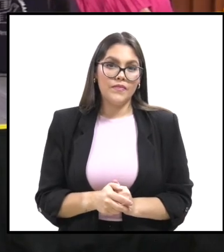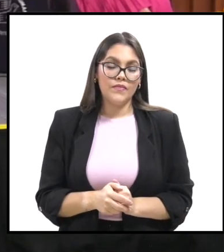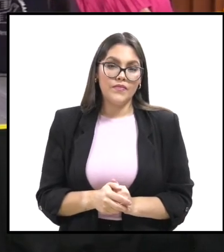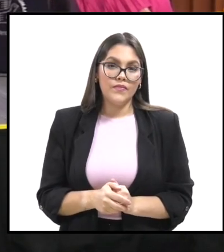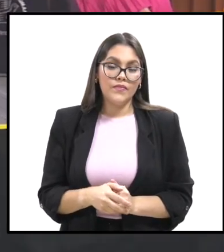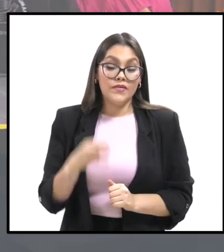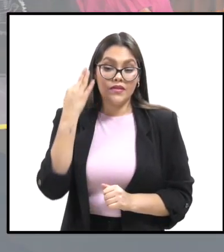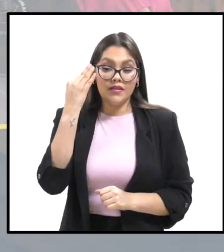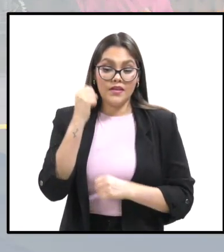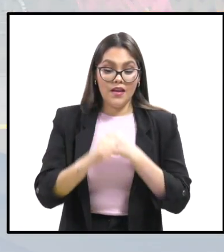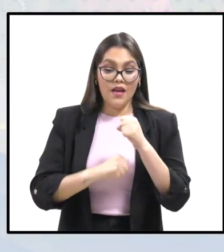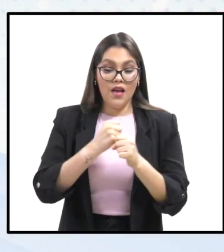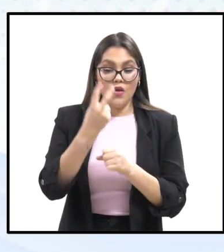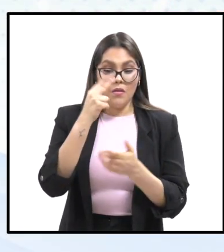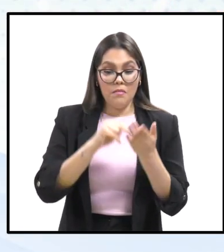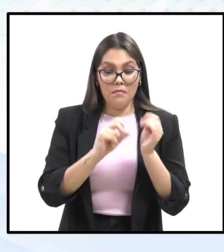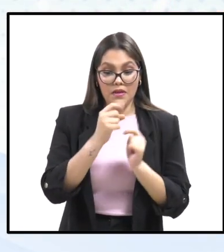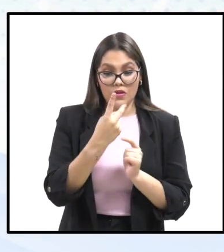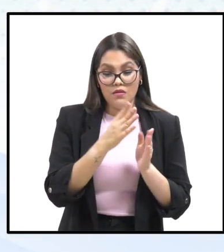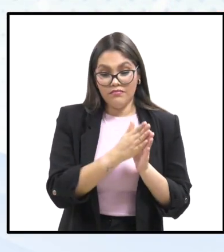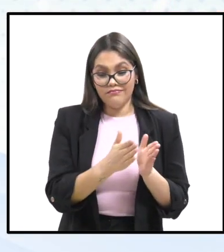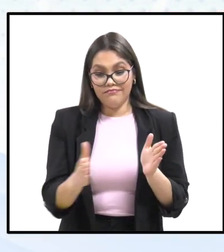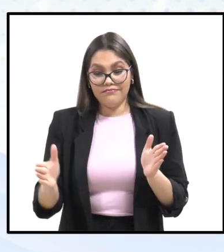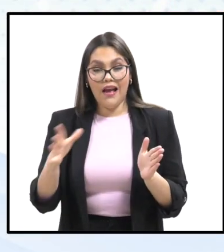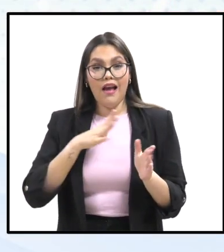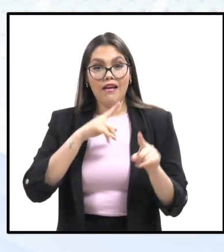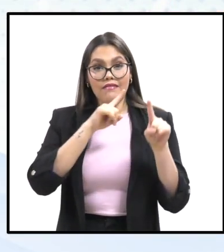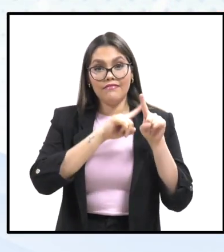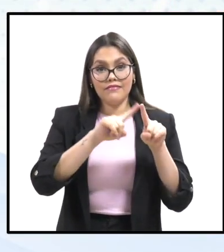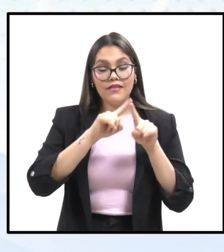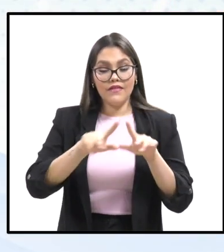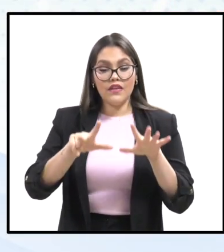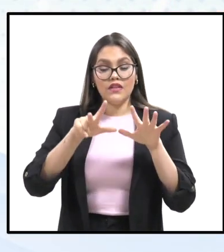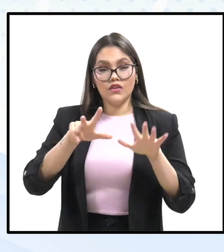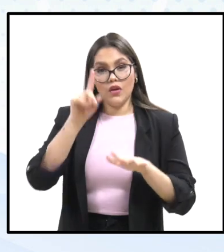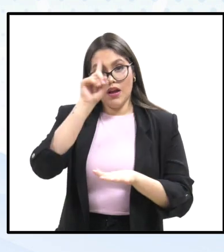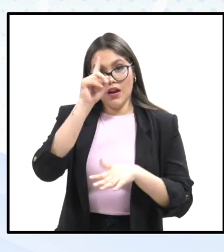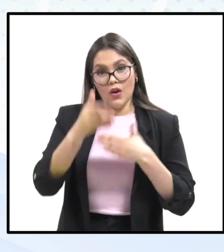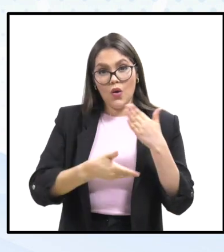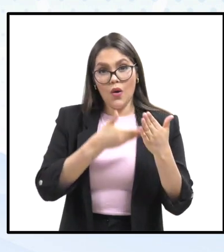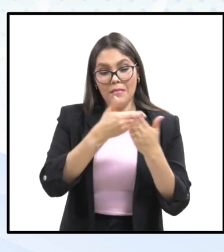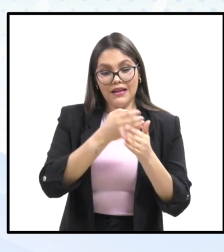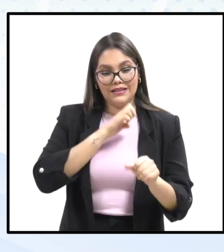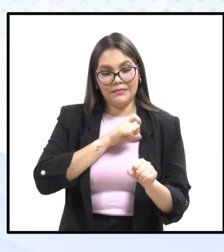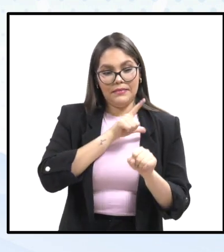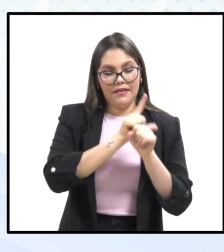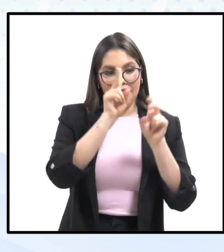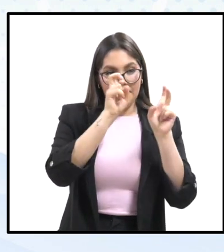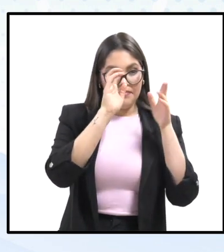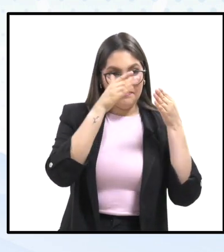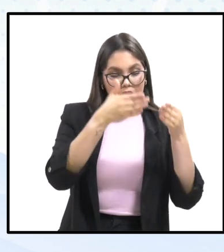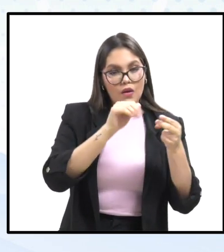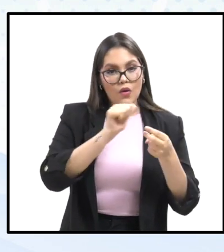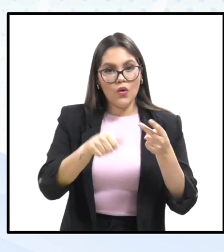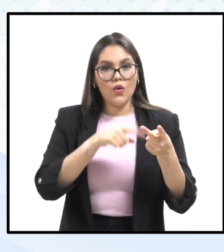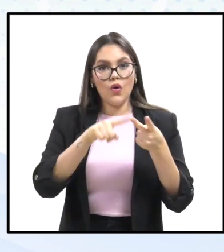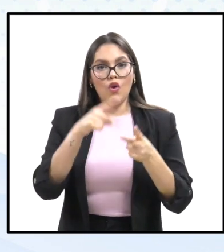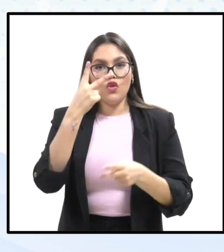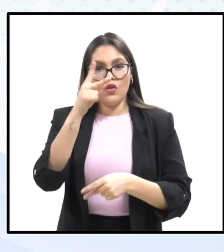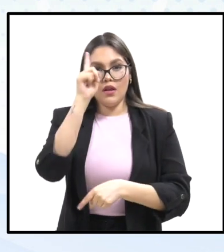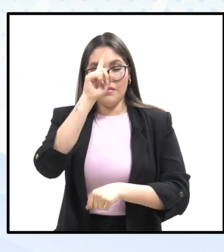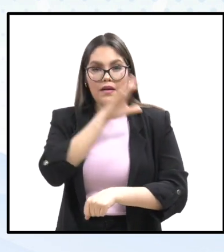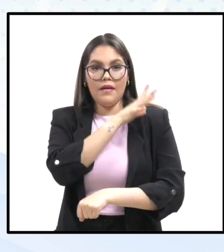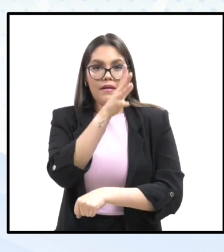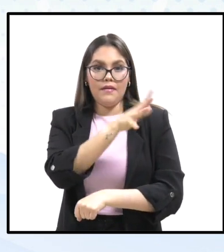Durante el 2022, se emitieron 18 recomendaciones específicas y dos recomendaciones generales.